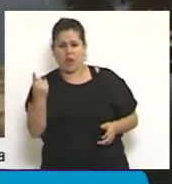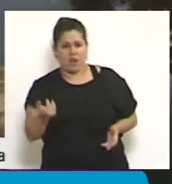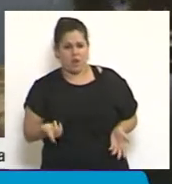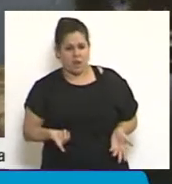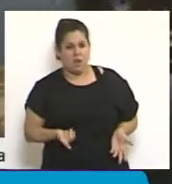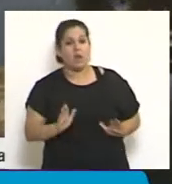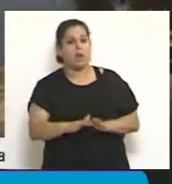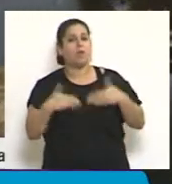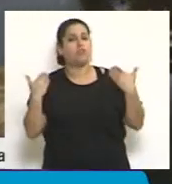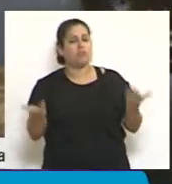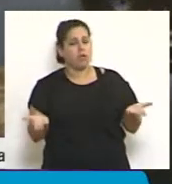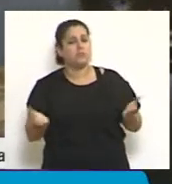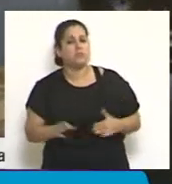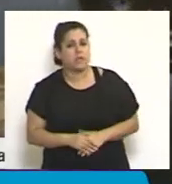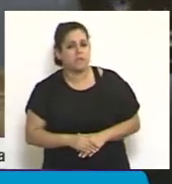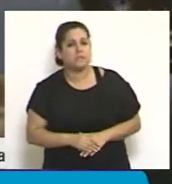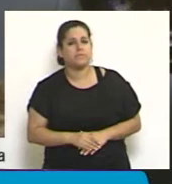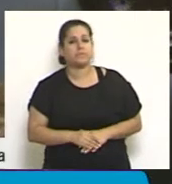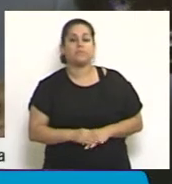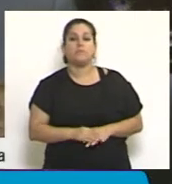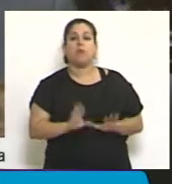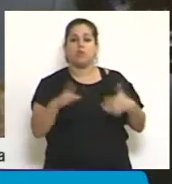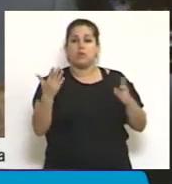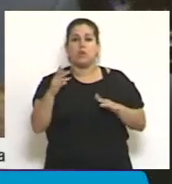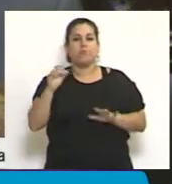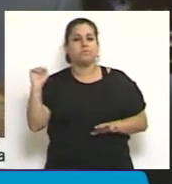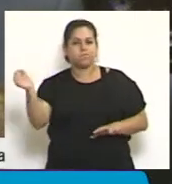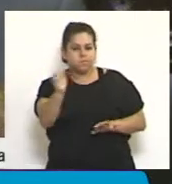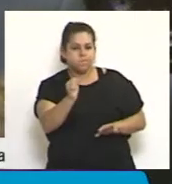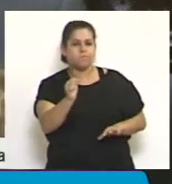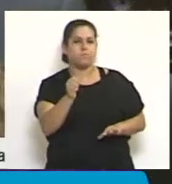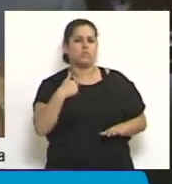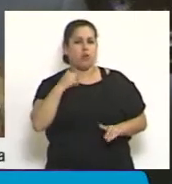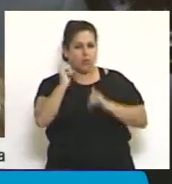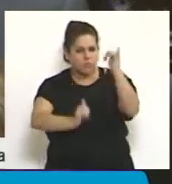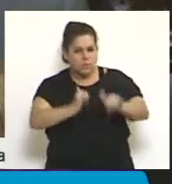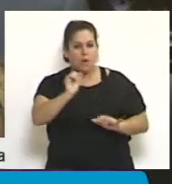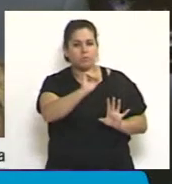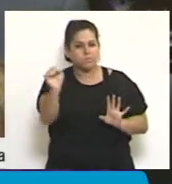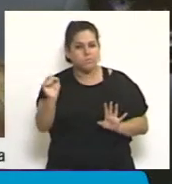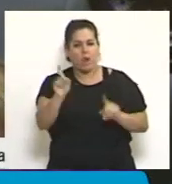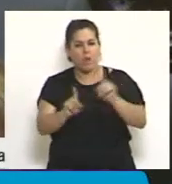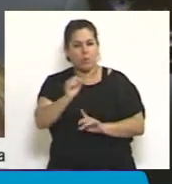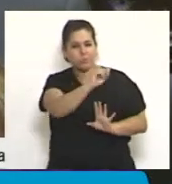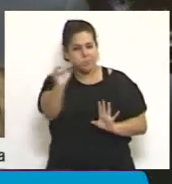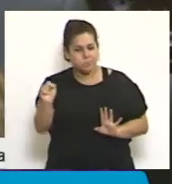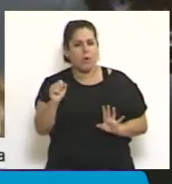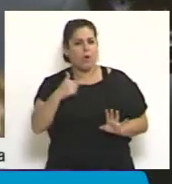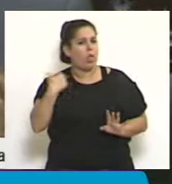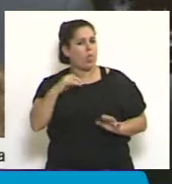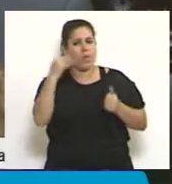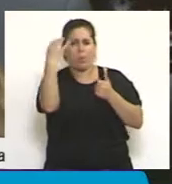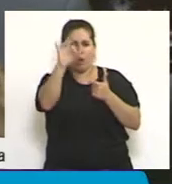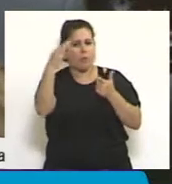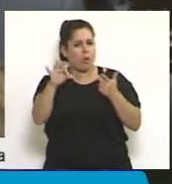Y entonces, las experiencias a que hago mención, las tengo que enumerar,